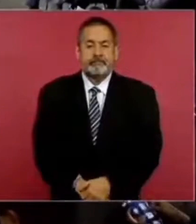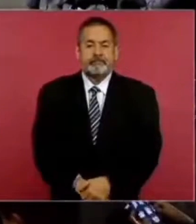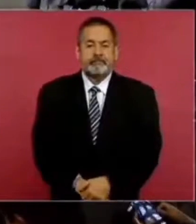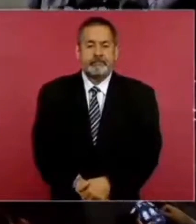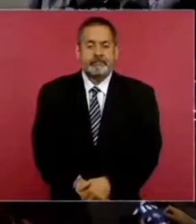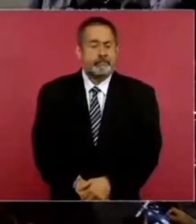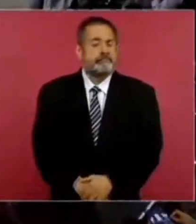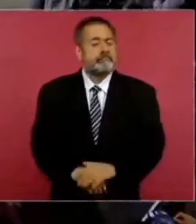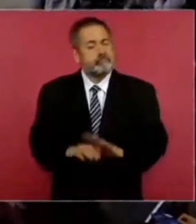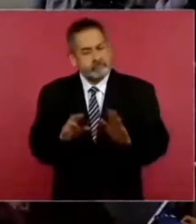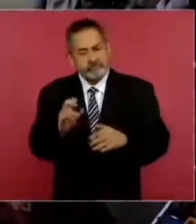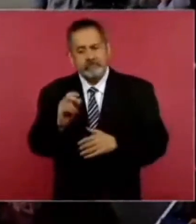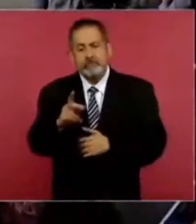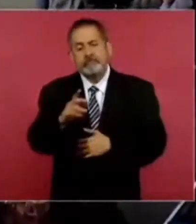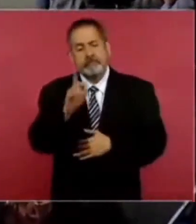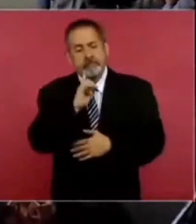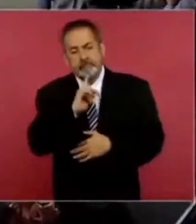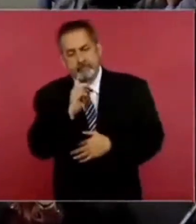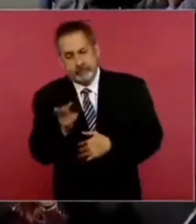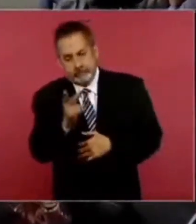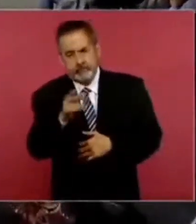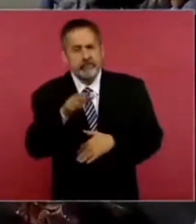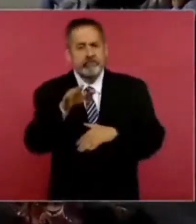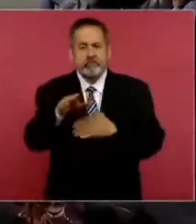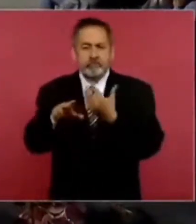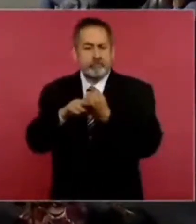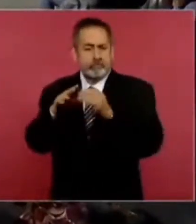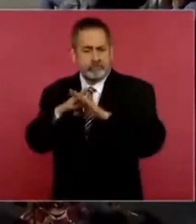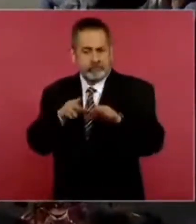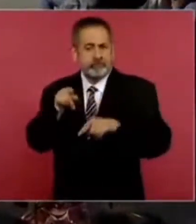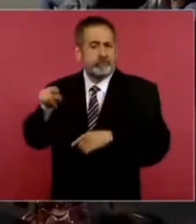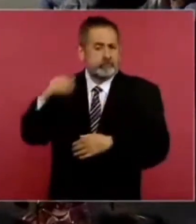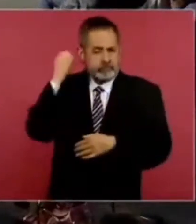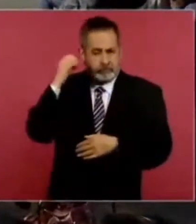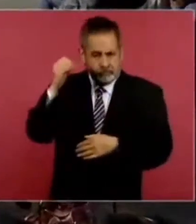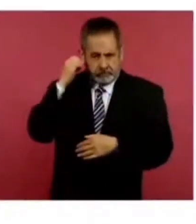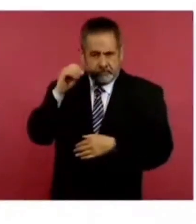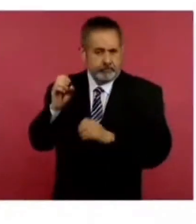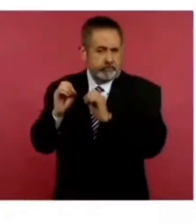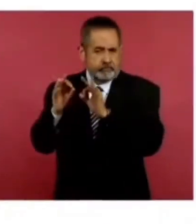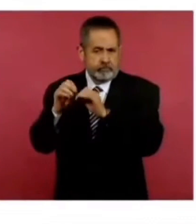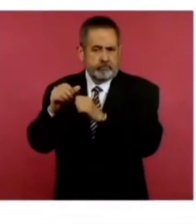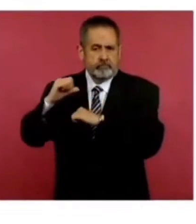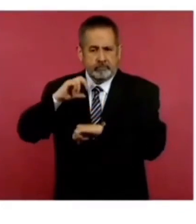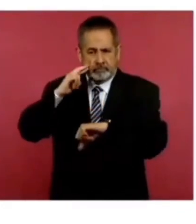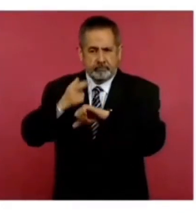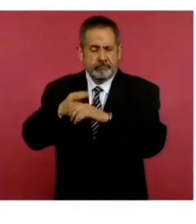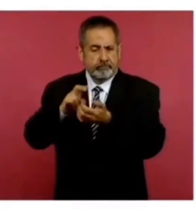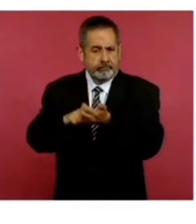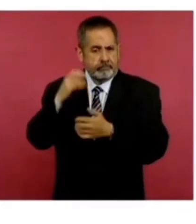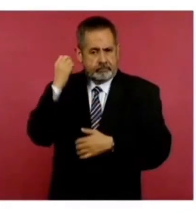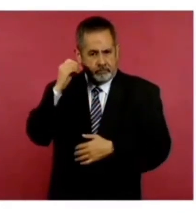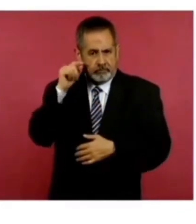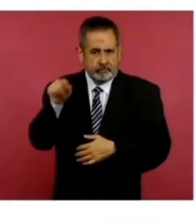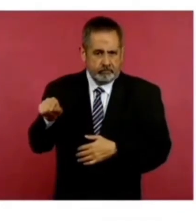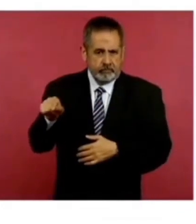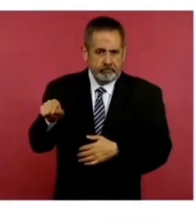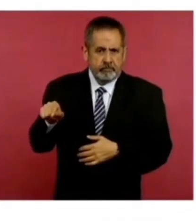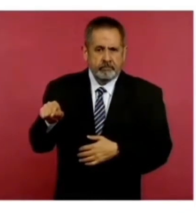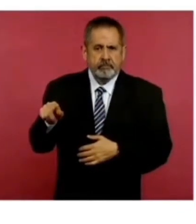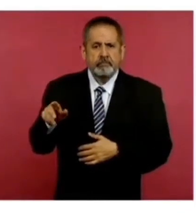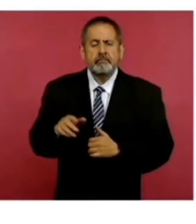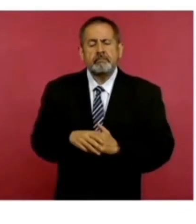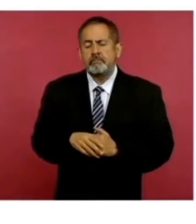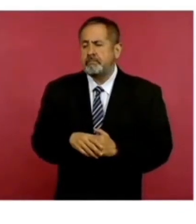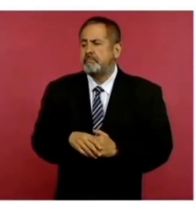Y en este sentido, en el tema de los migrantes, este centro de movilidad migratoria que instalaron en Oaxaca y que van a